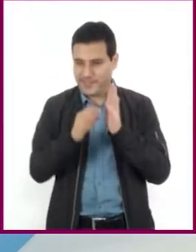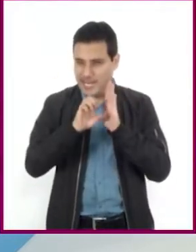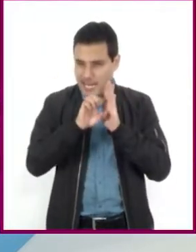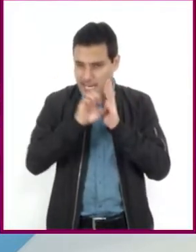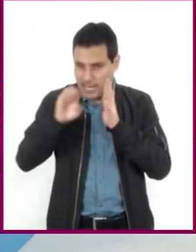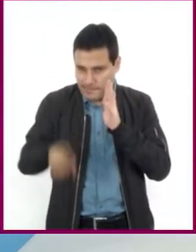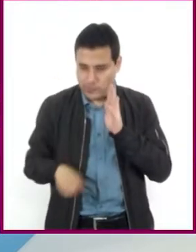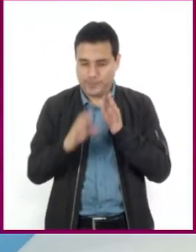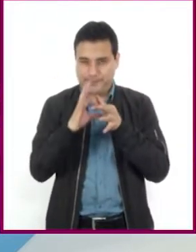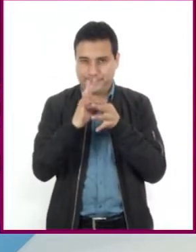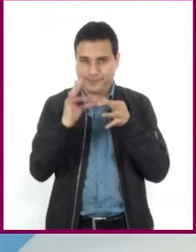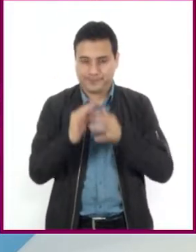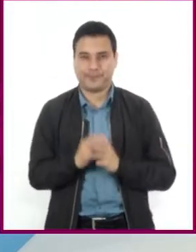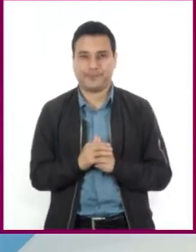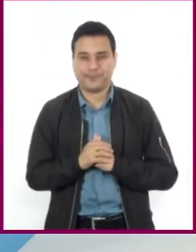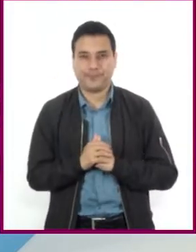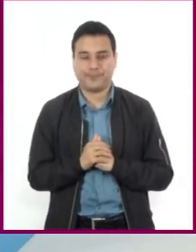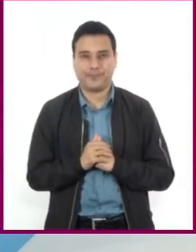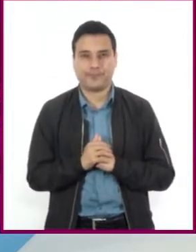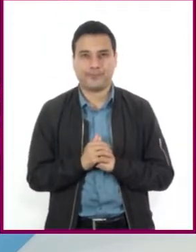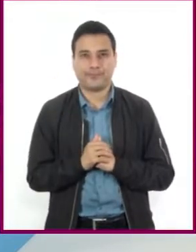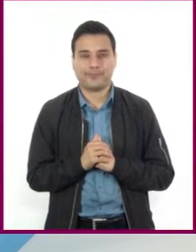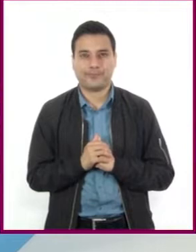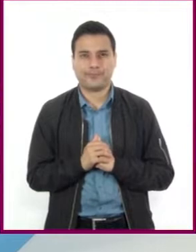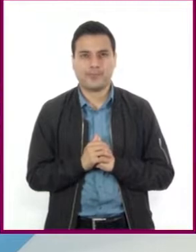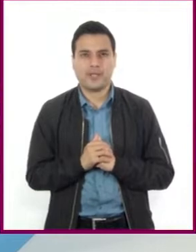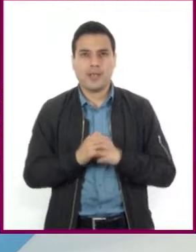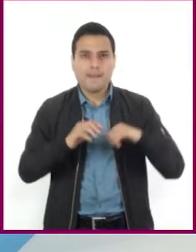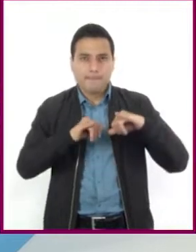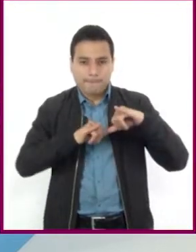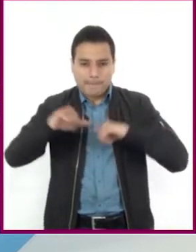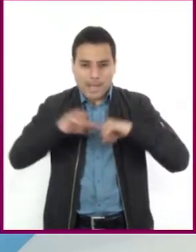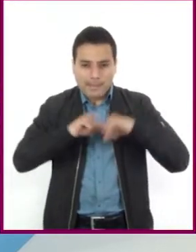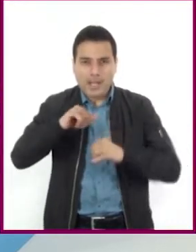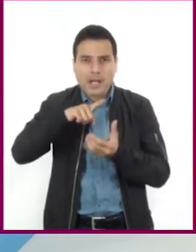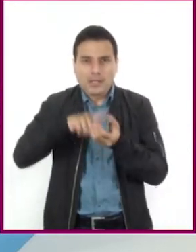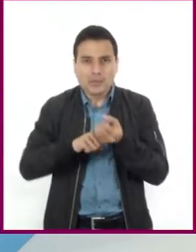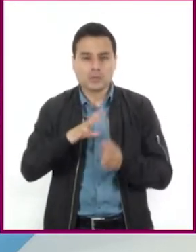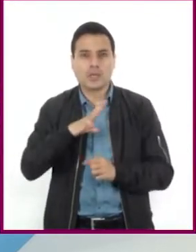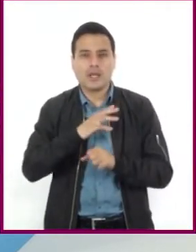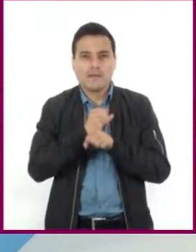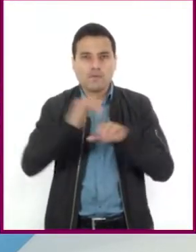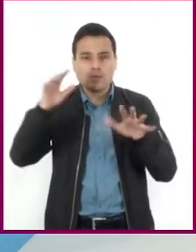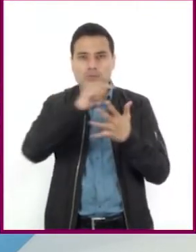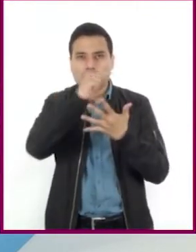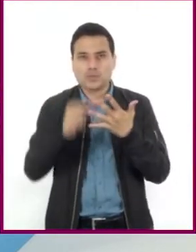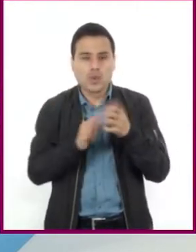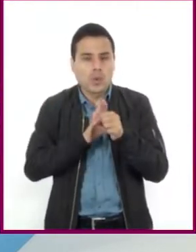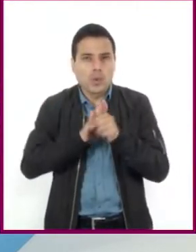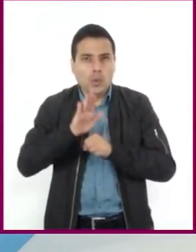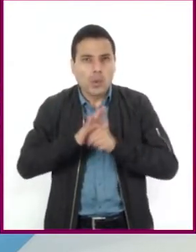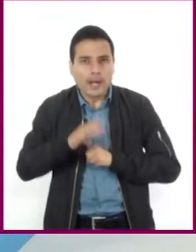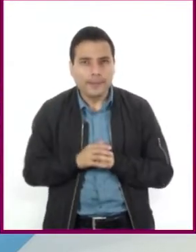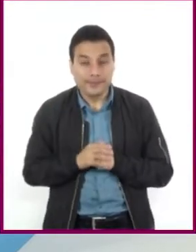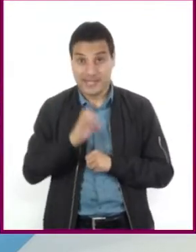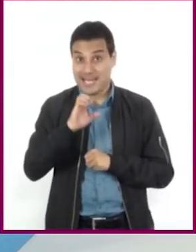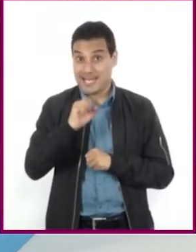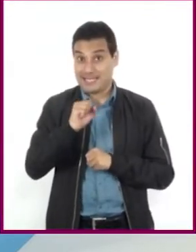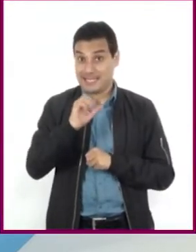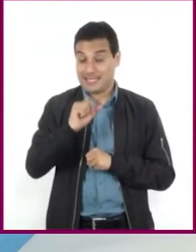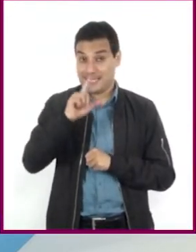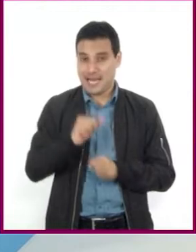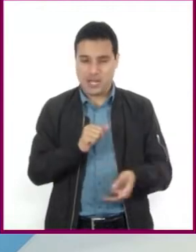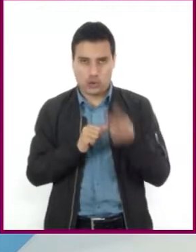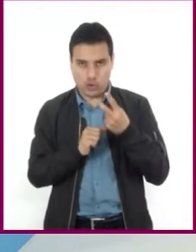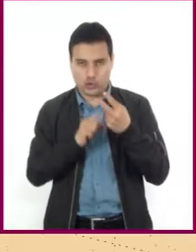¿Qué formas de expresión se incluyen en los mapas? Las escalas tienen dos formas de expresión, gráfica